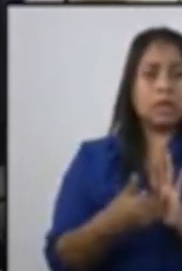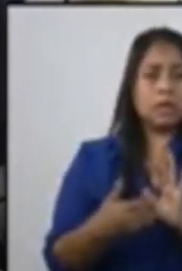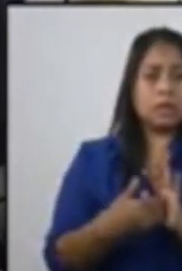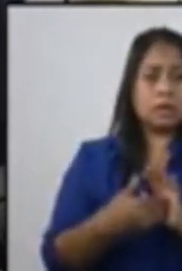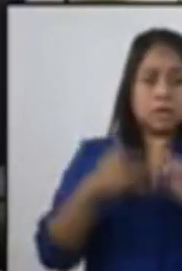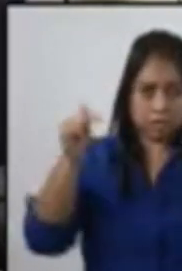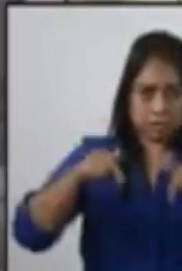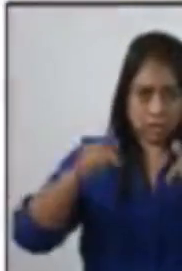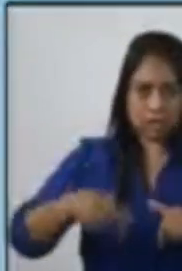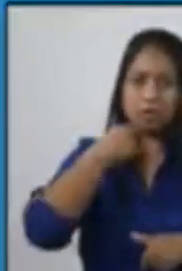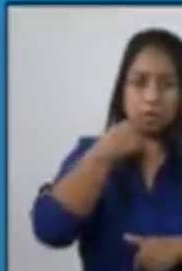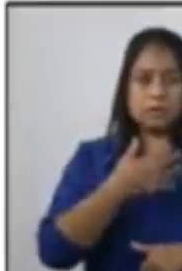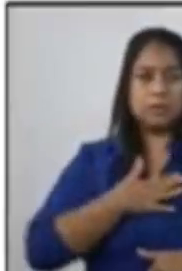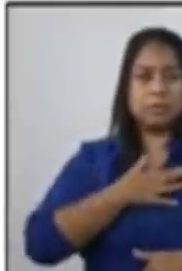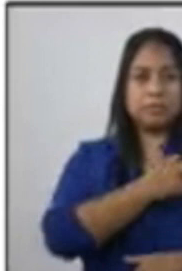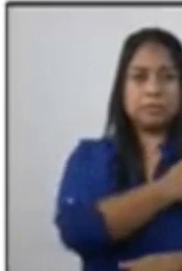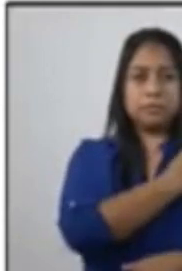Ahora me va a ser mi responsable.